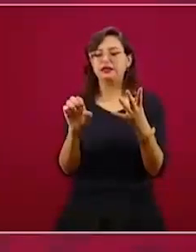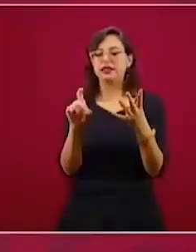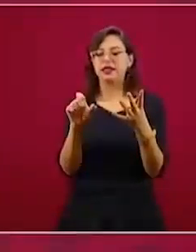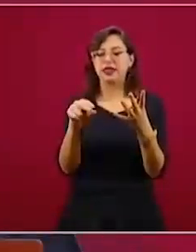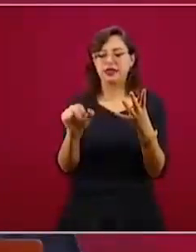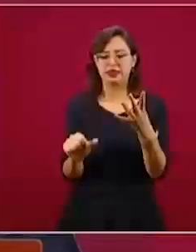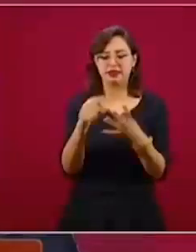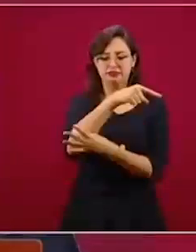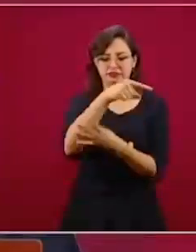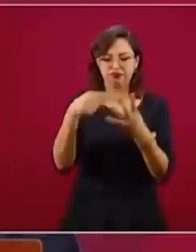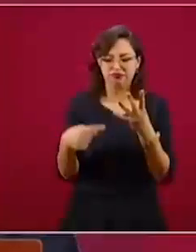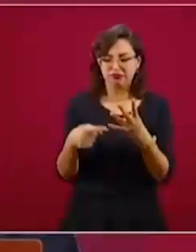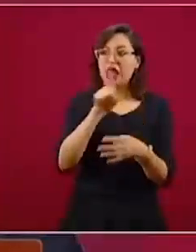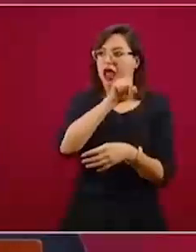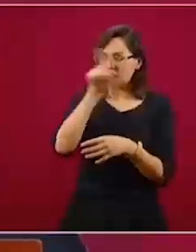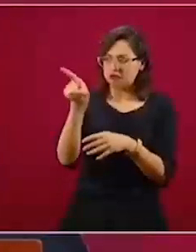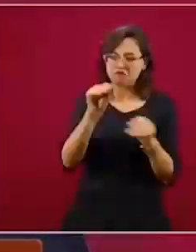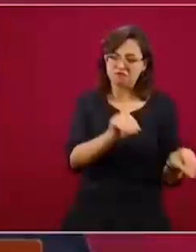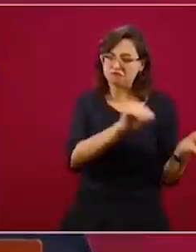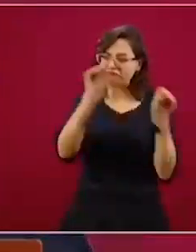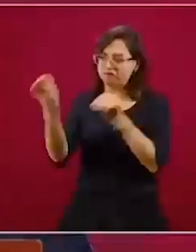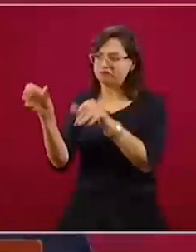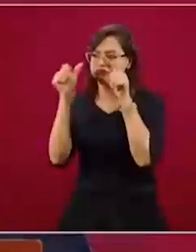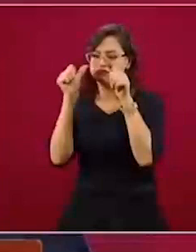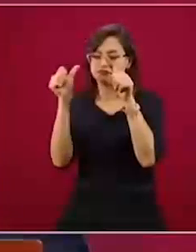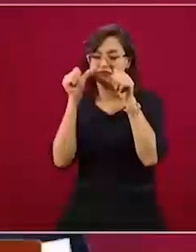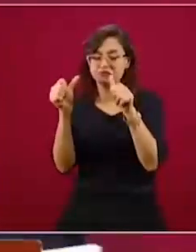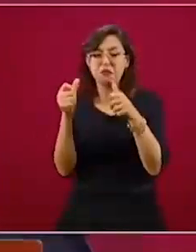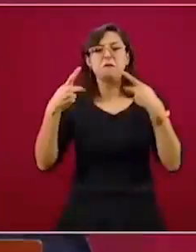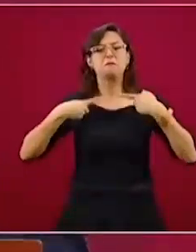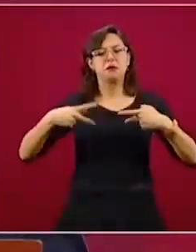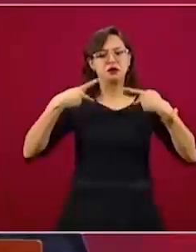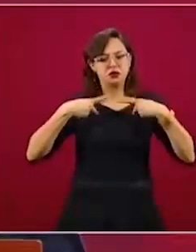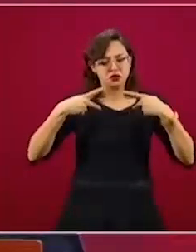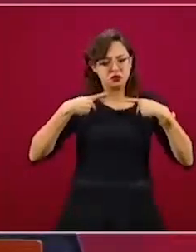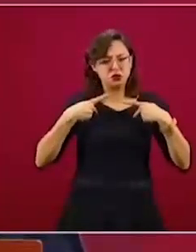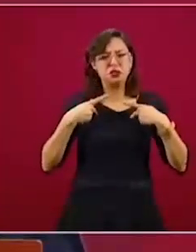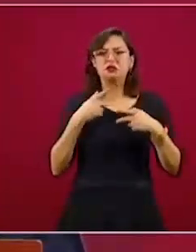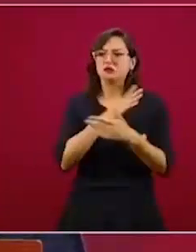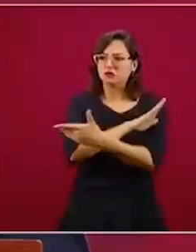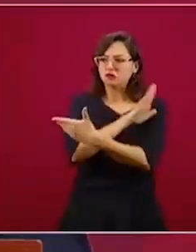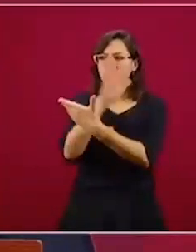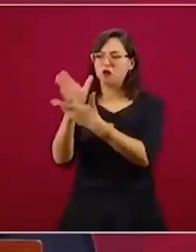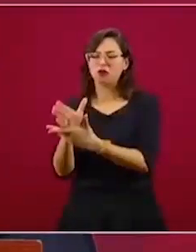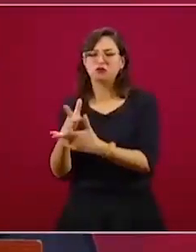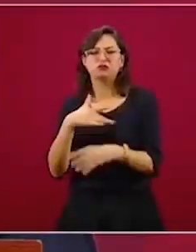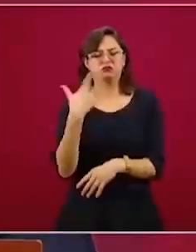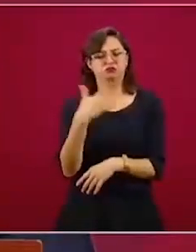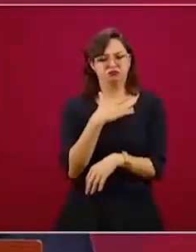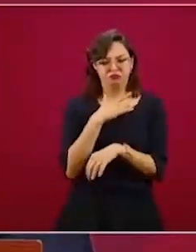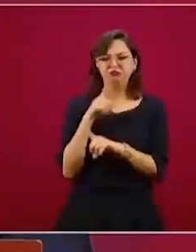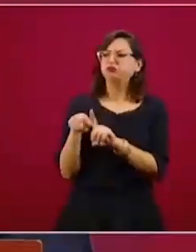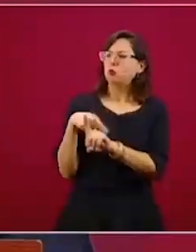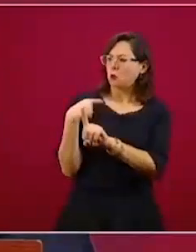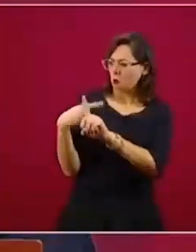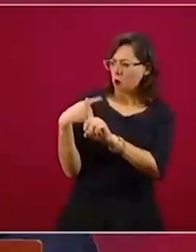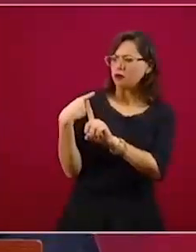Es decir, los resultados han sido buenos. Lo referido por los pacientes ha sido realmente muy positivo. Hay comentarios